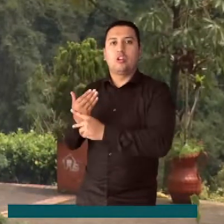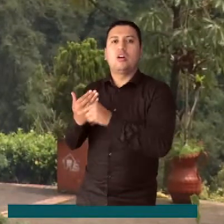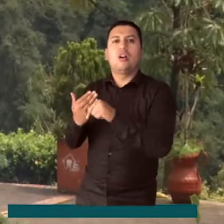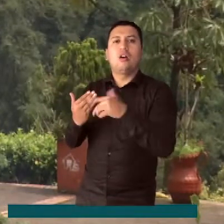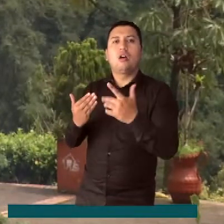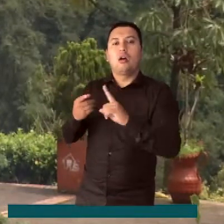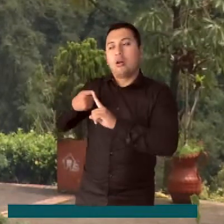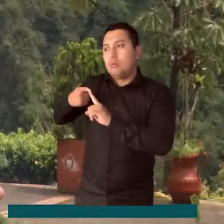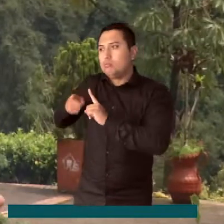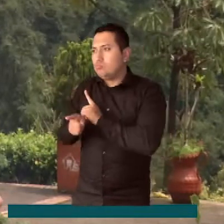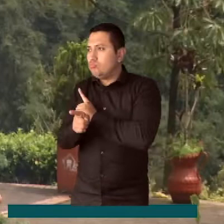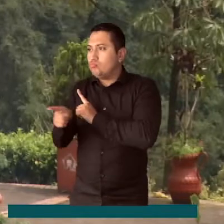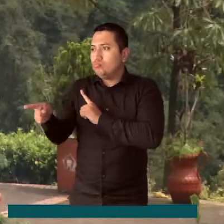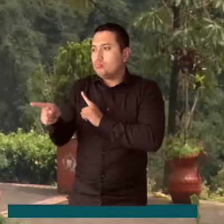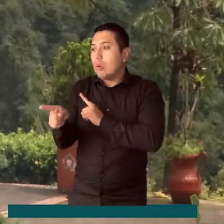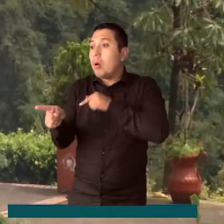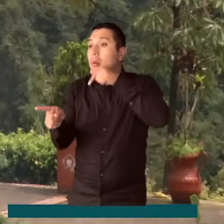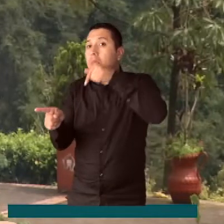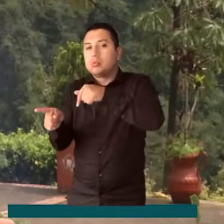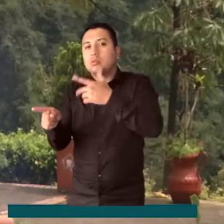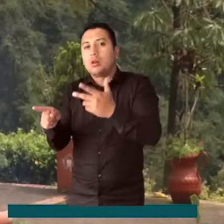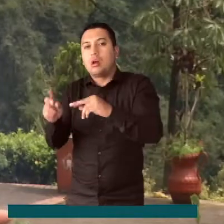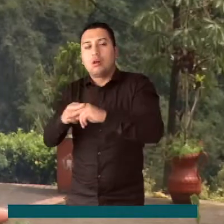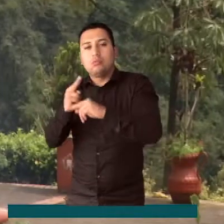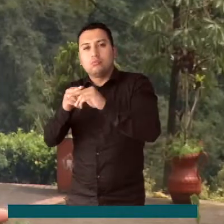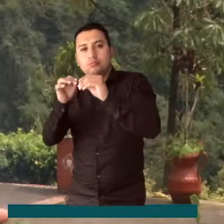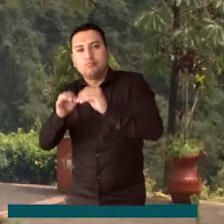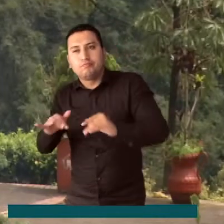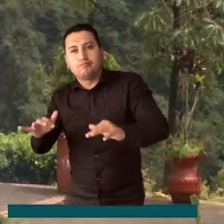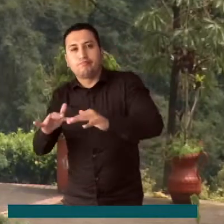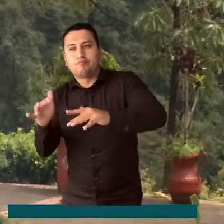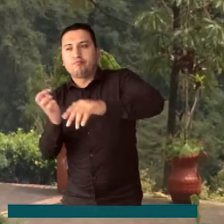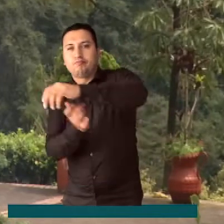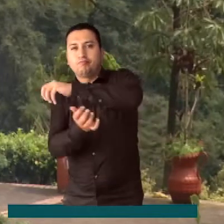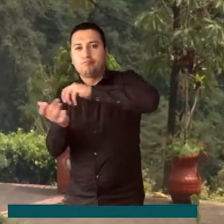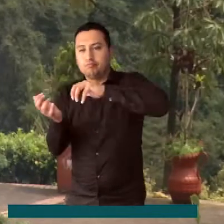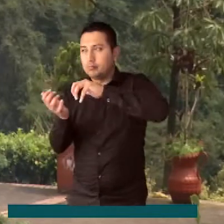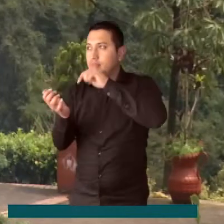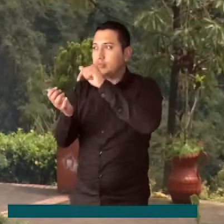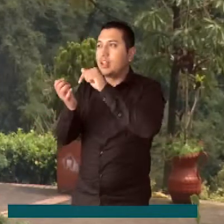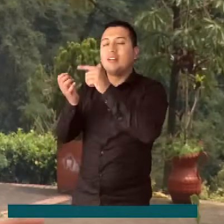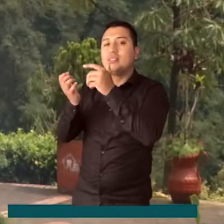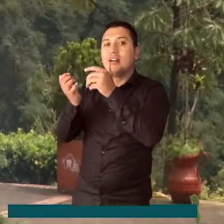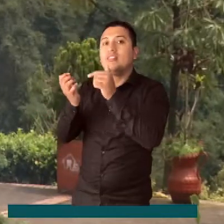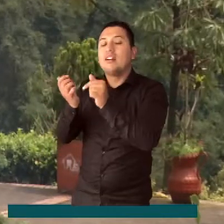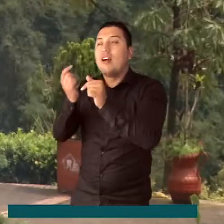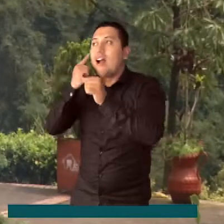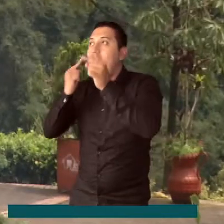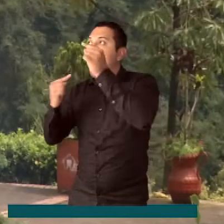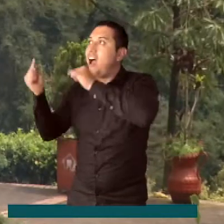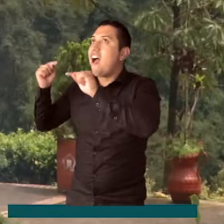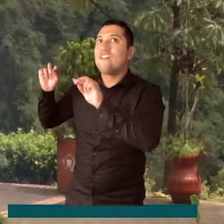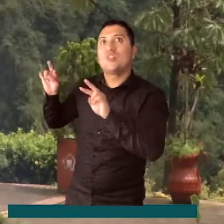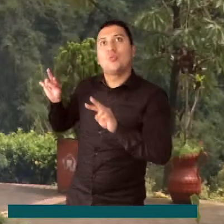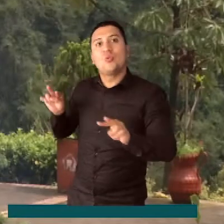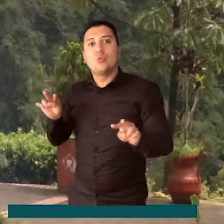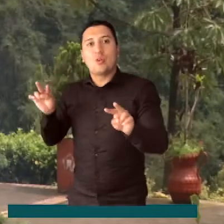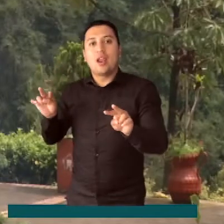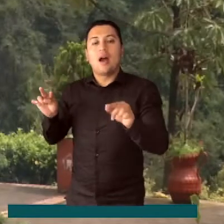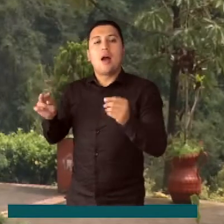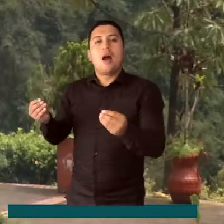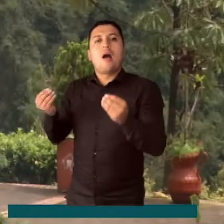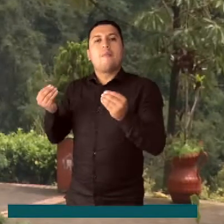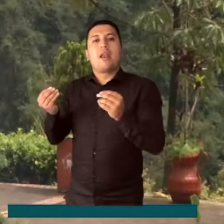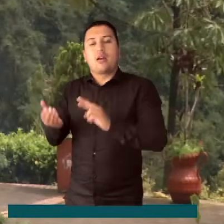de la Aventura y la Biodiversidad, con el que pretenden incentivar el turismo sostenible en esta región del departamento y